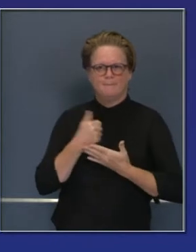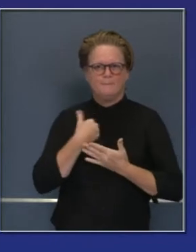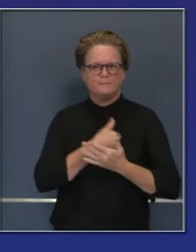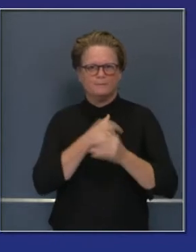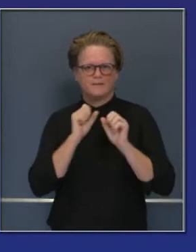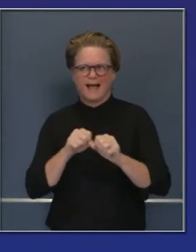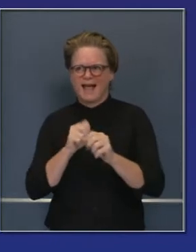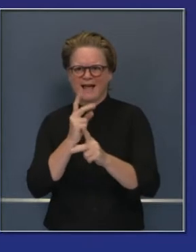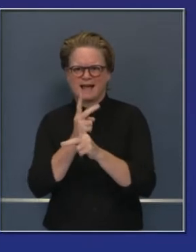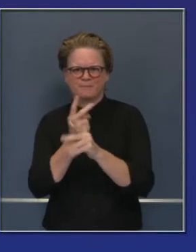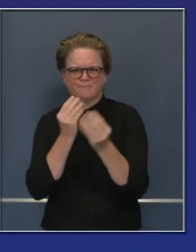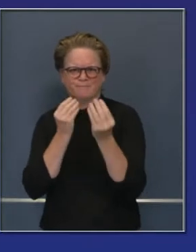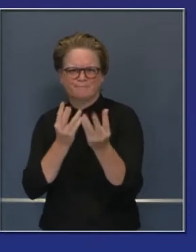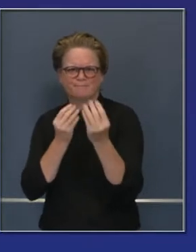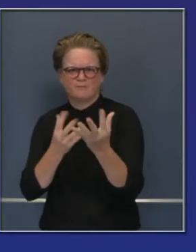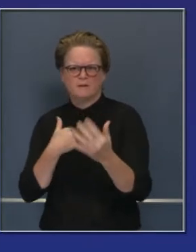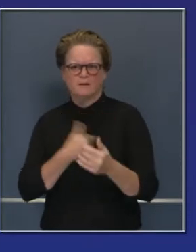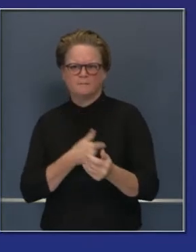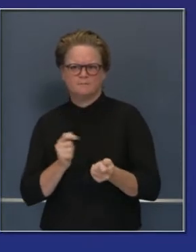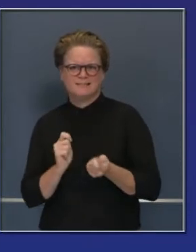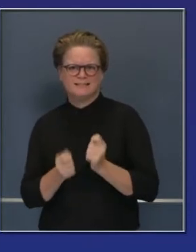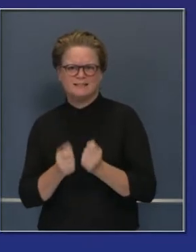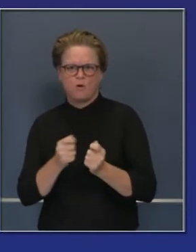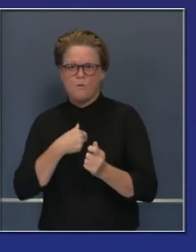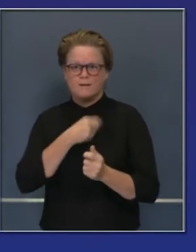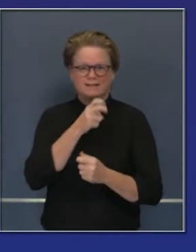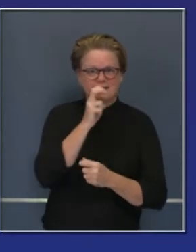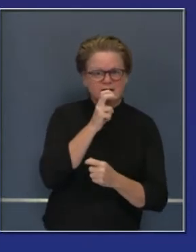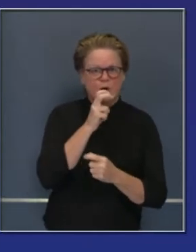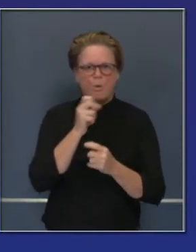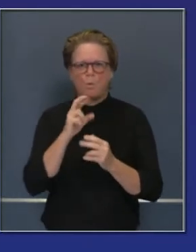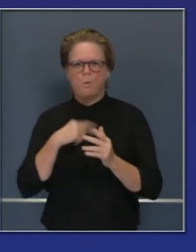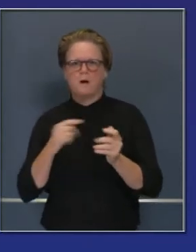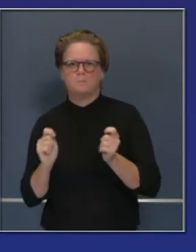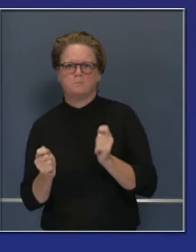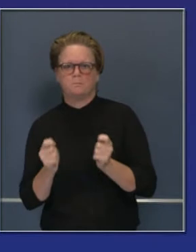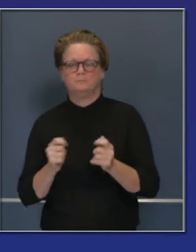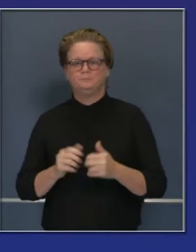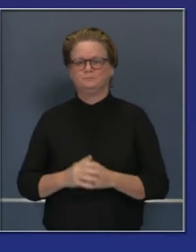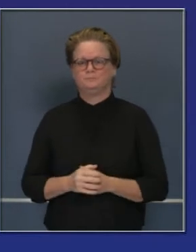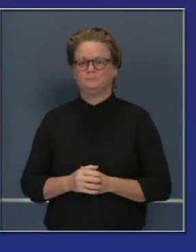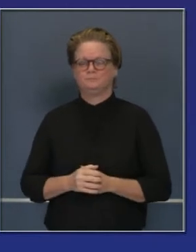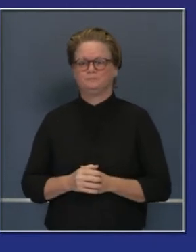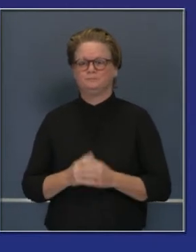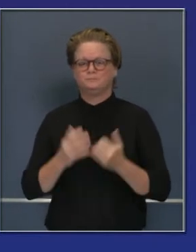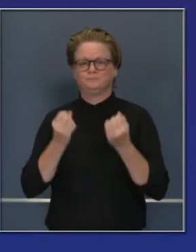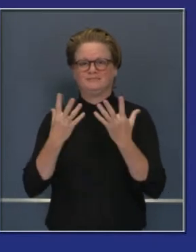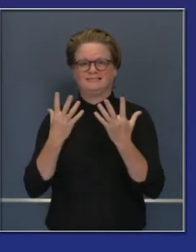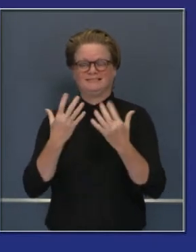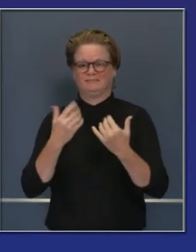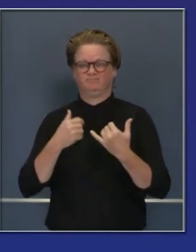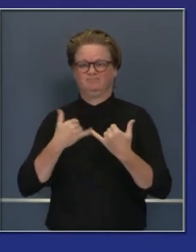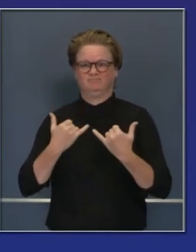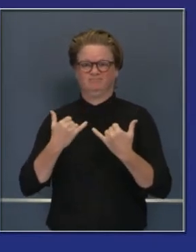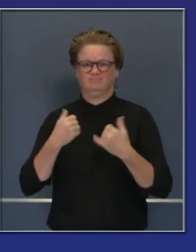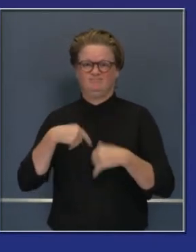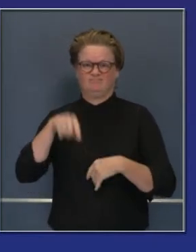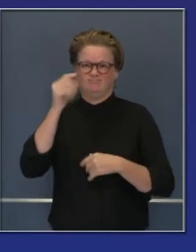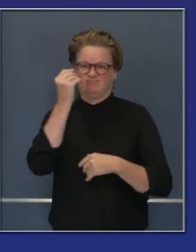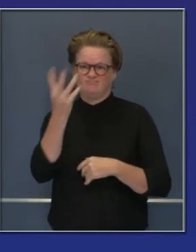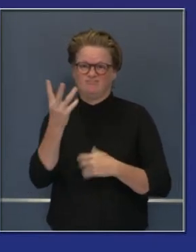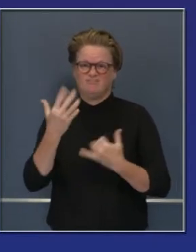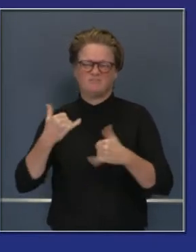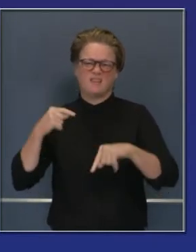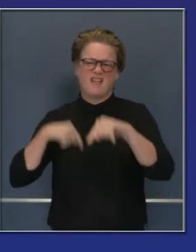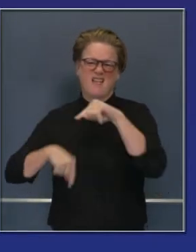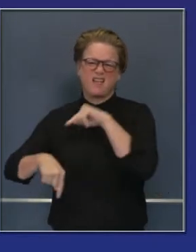proporcionen el protocolo para alivianar las restricciones. Hay condados